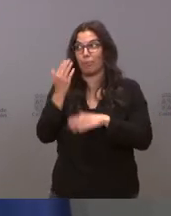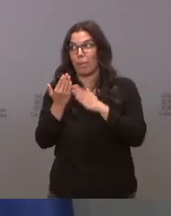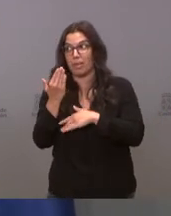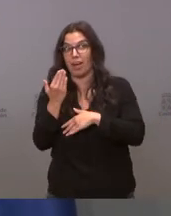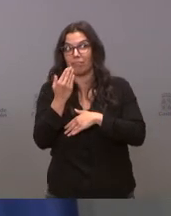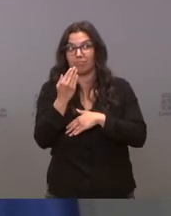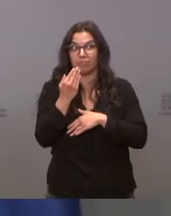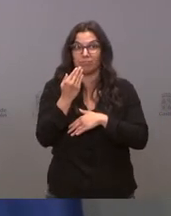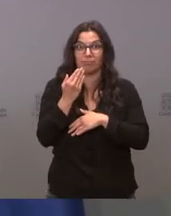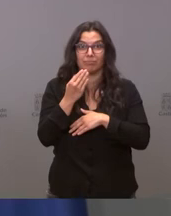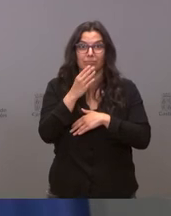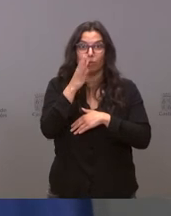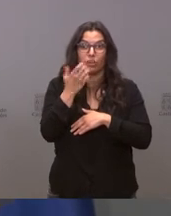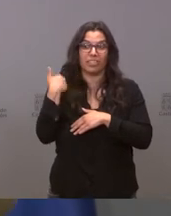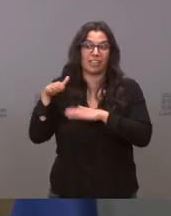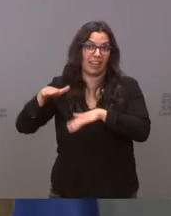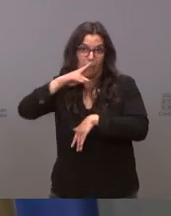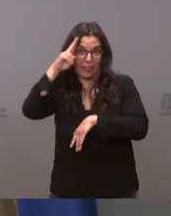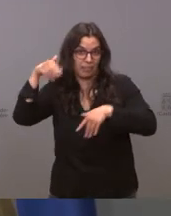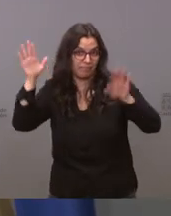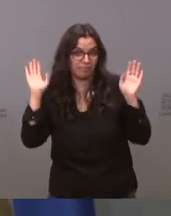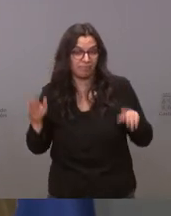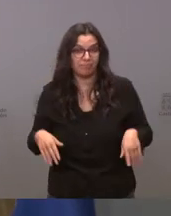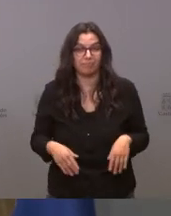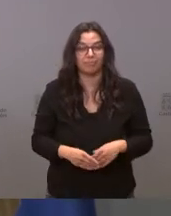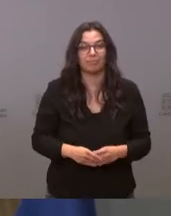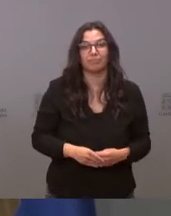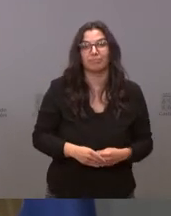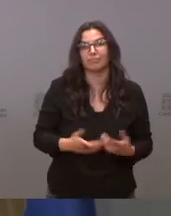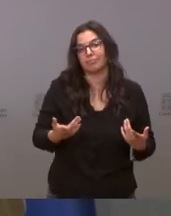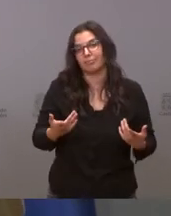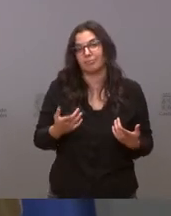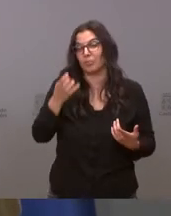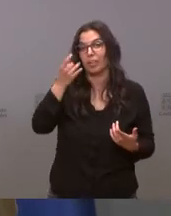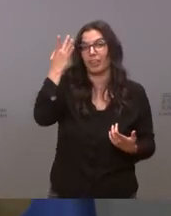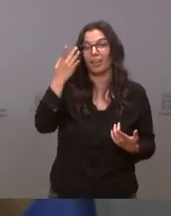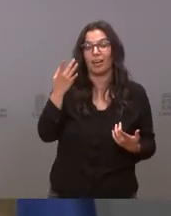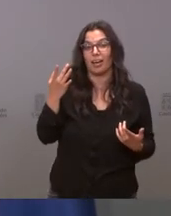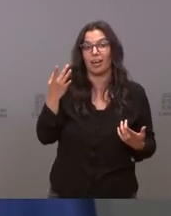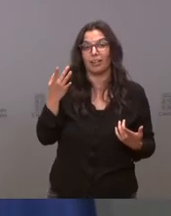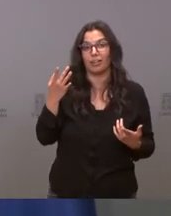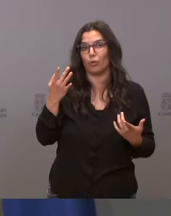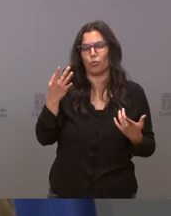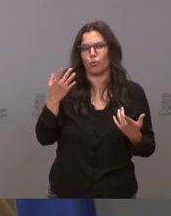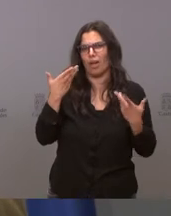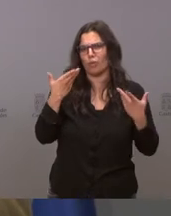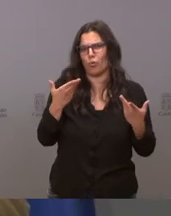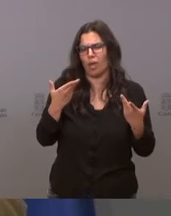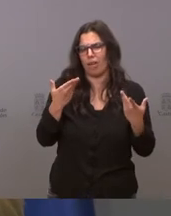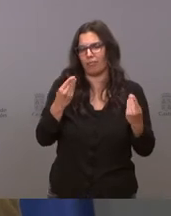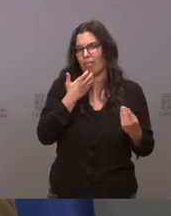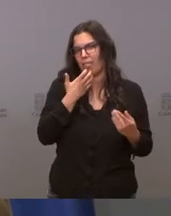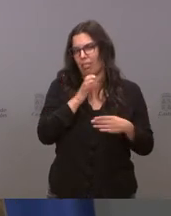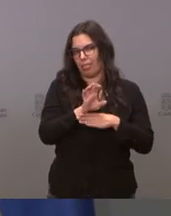porque así ya pasa la noche en Madrid es una iniciativa que estoy seguro que va a ayudar muchísimo en fijar la